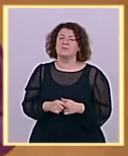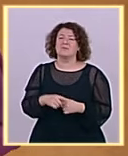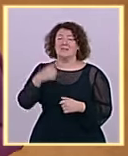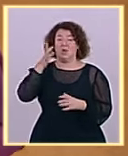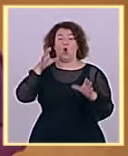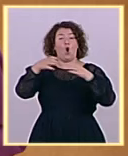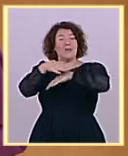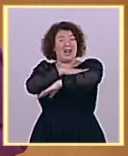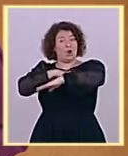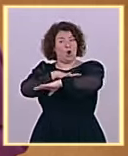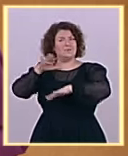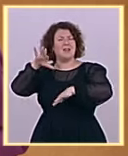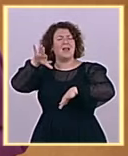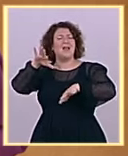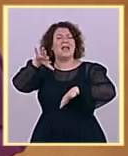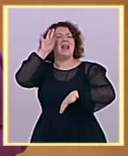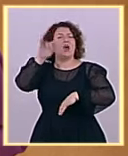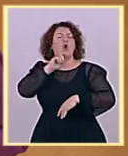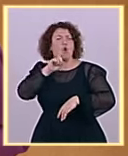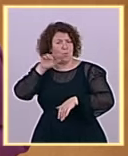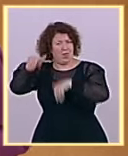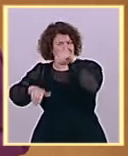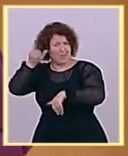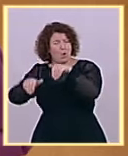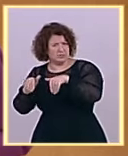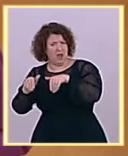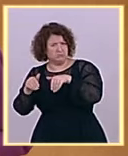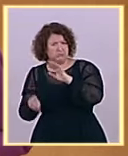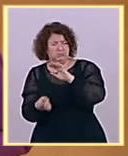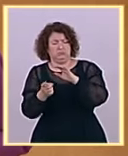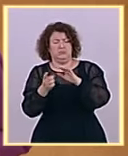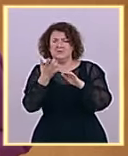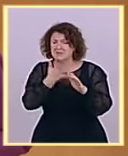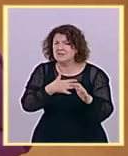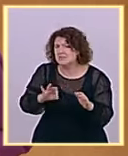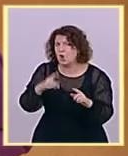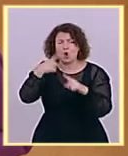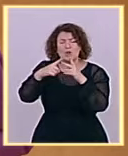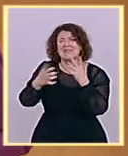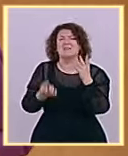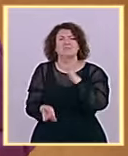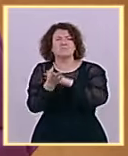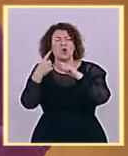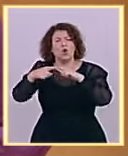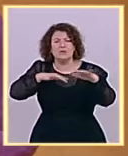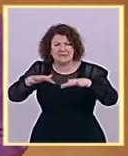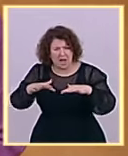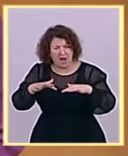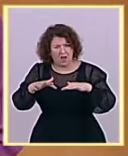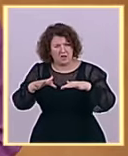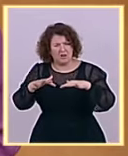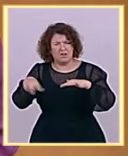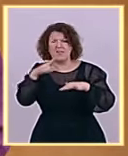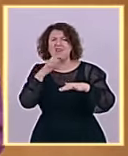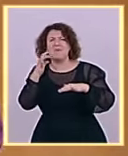marcha la acción política que considere necesario y que se requiere que le paren, señor Feijóo, como usted dice en sus